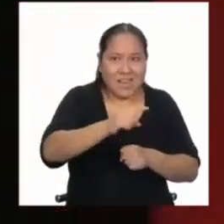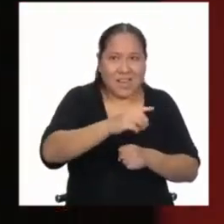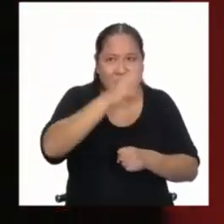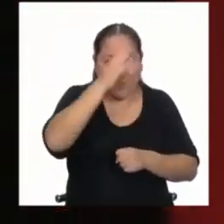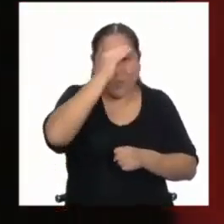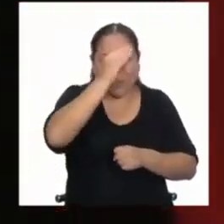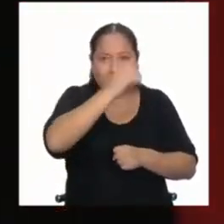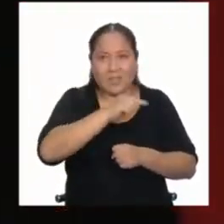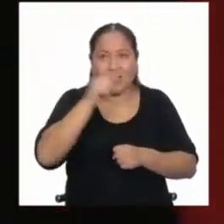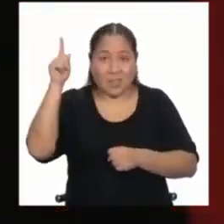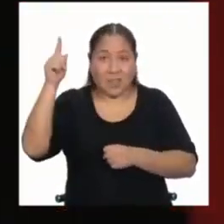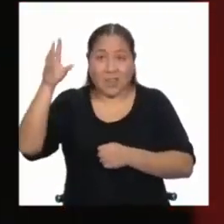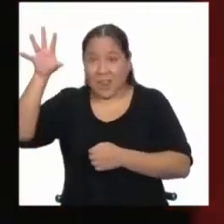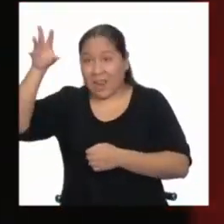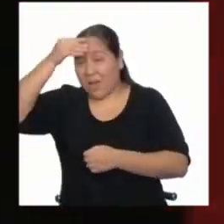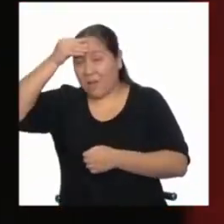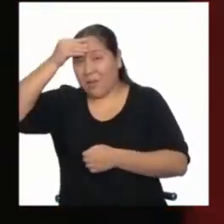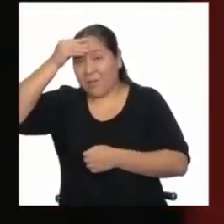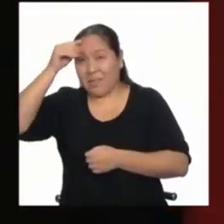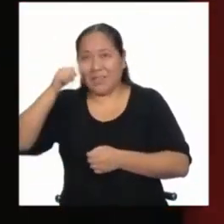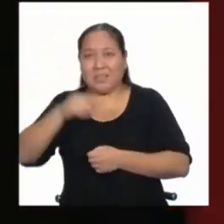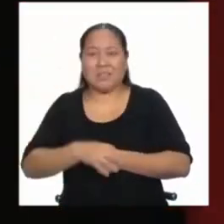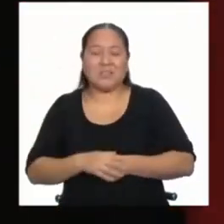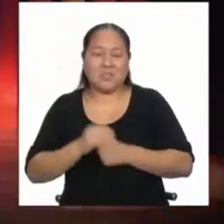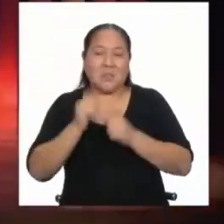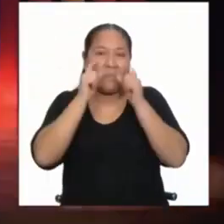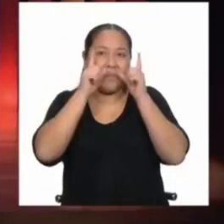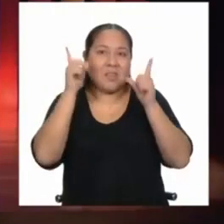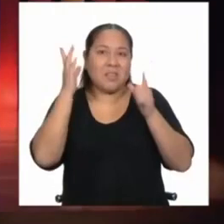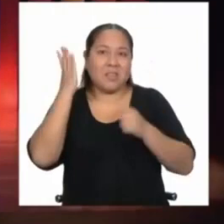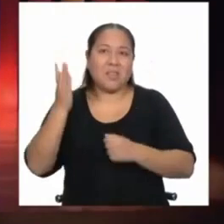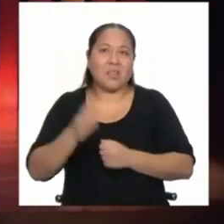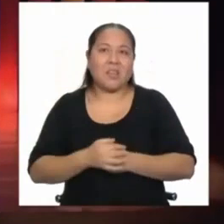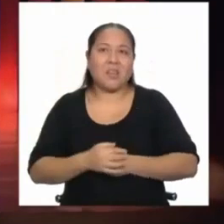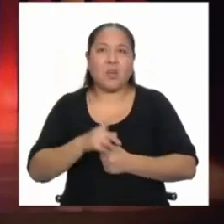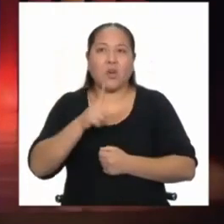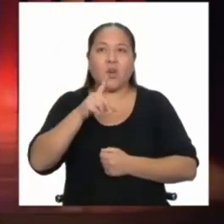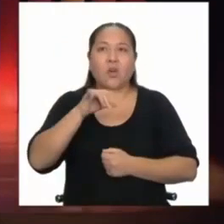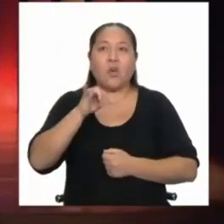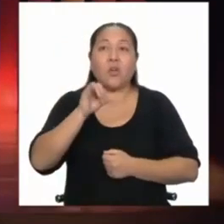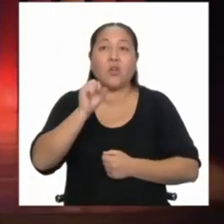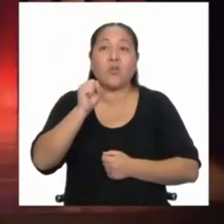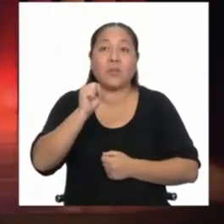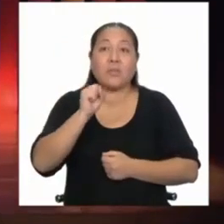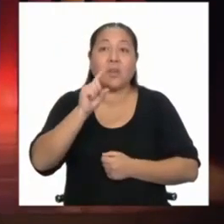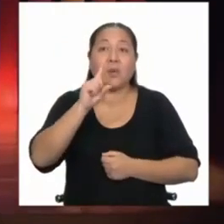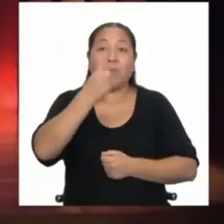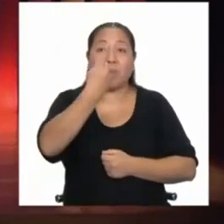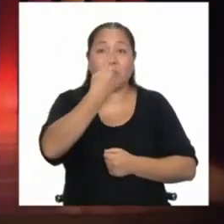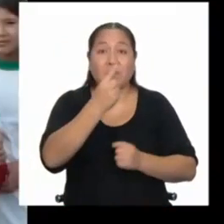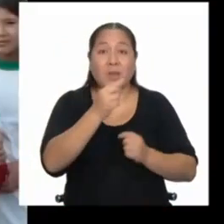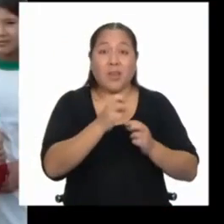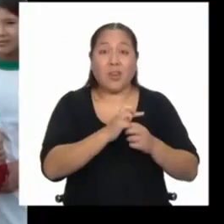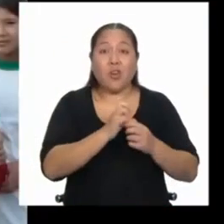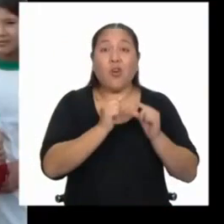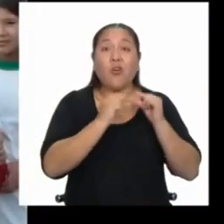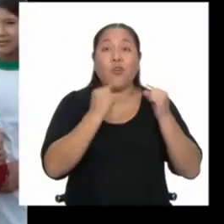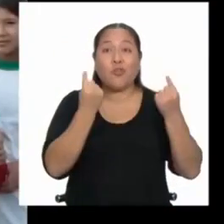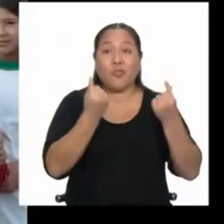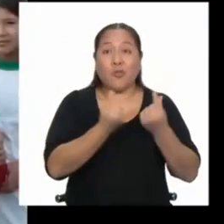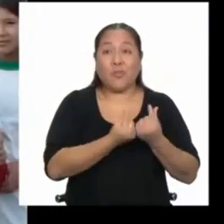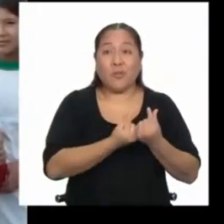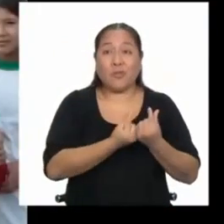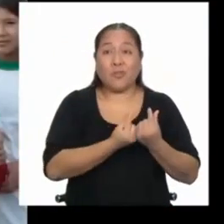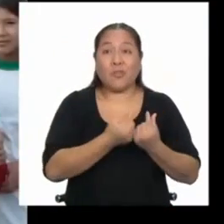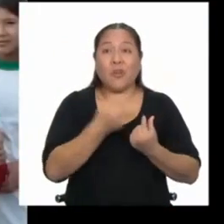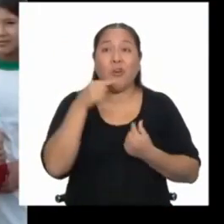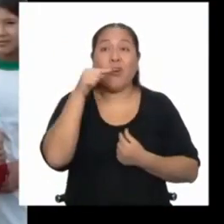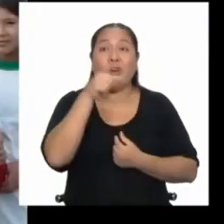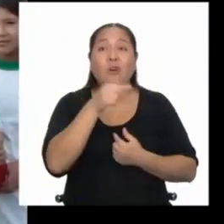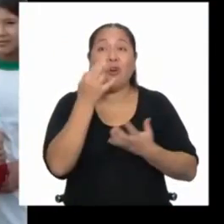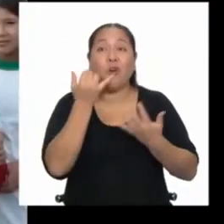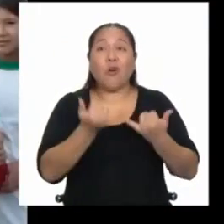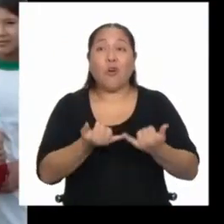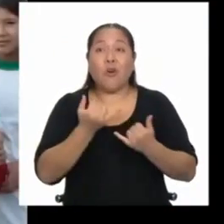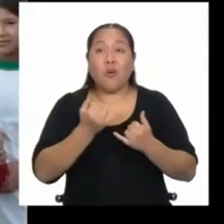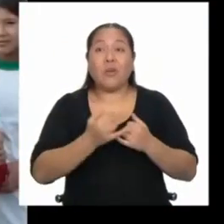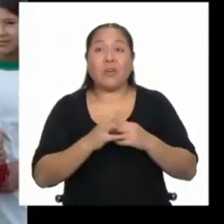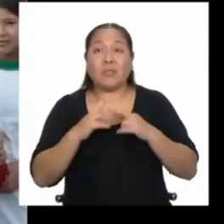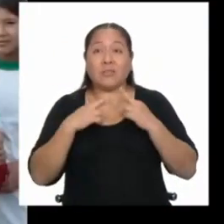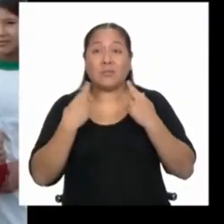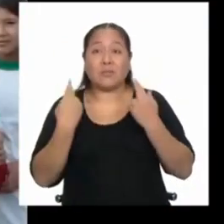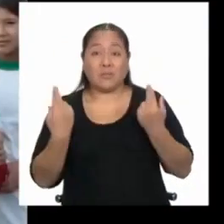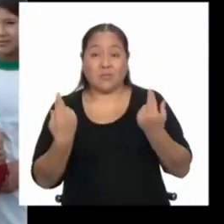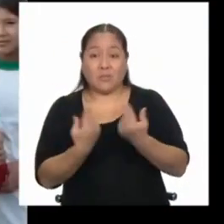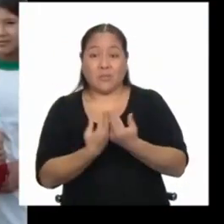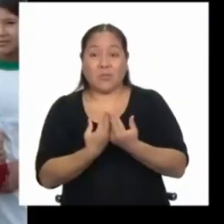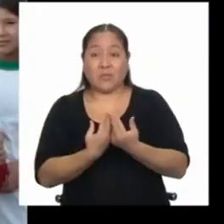de lo que él había aprendido. Es increíble. Luis Soto, también de la primera promoción de Ventanilla. Hoy es el encargado de todo lo que es el espacio de